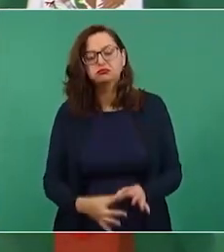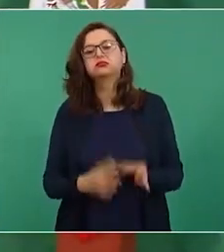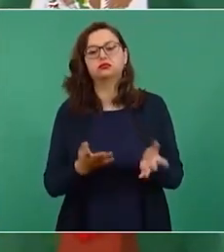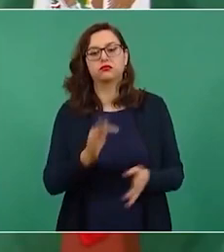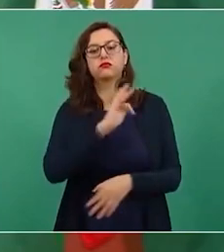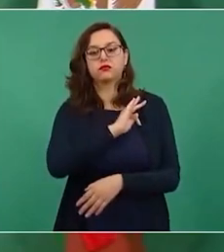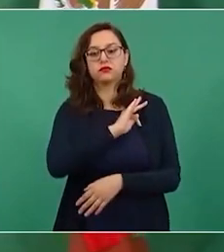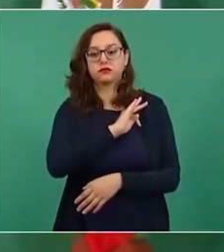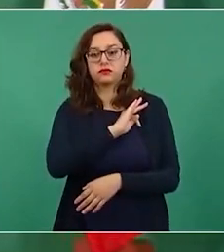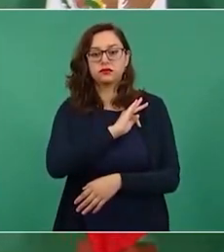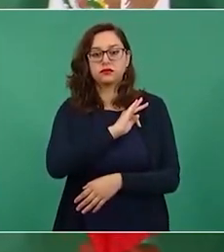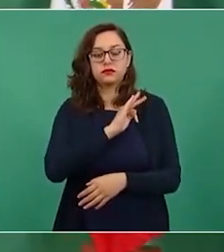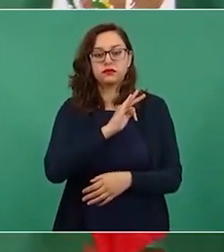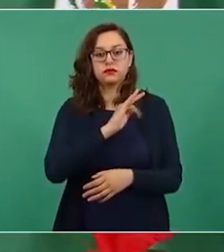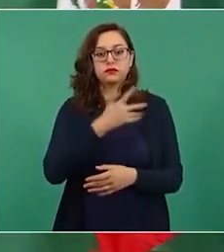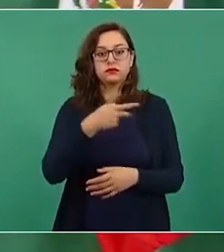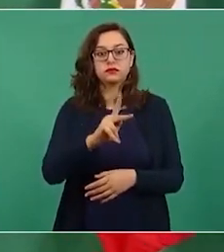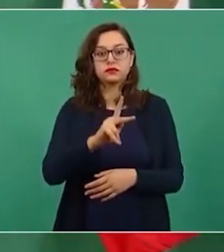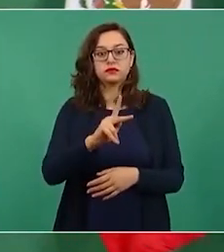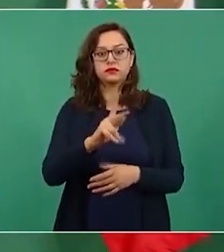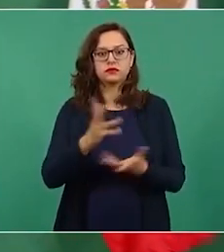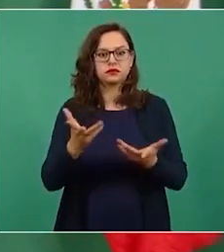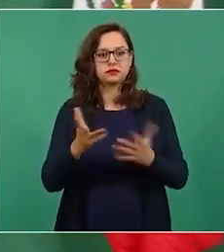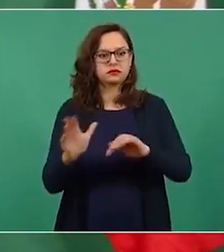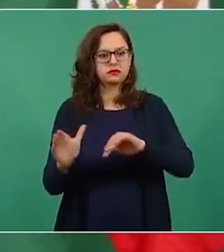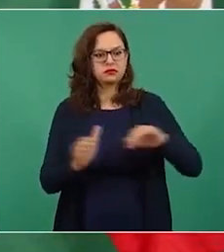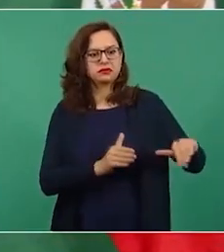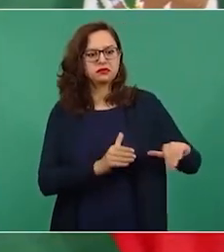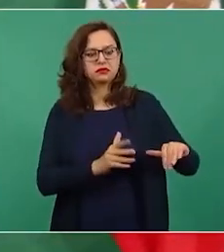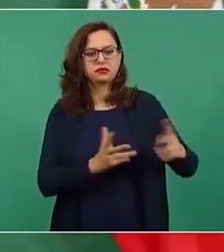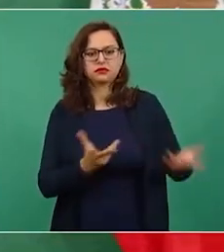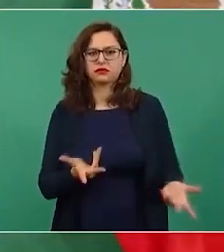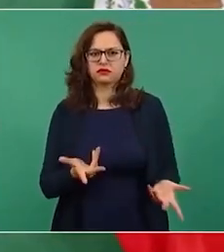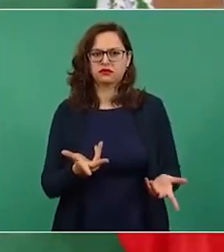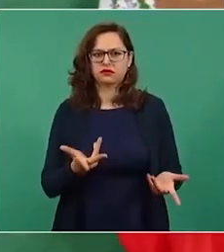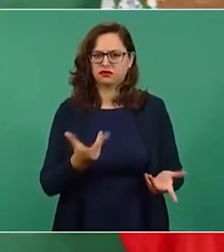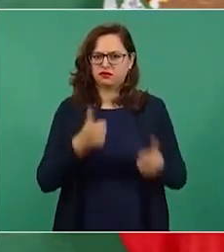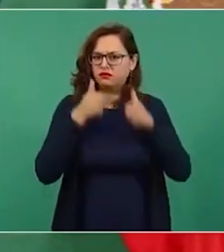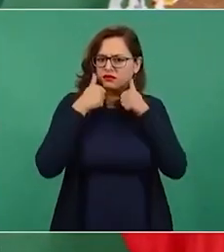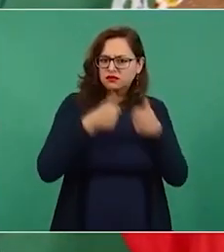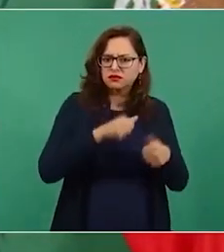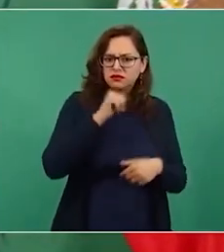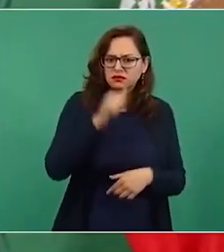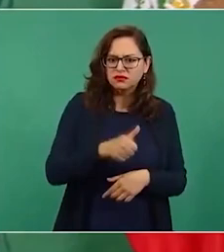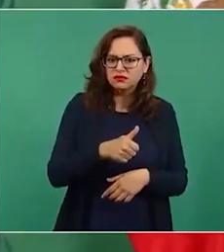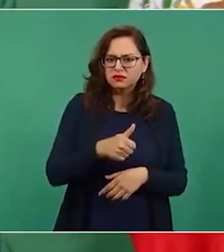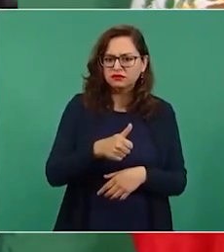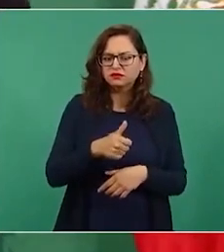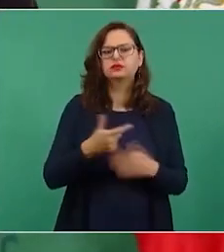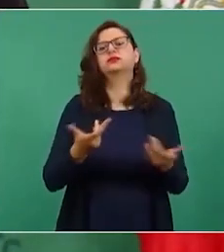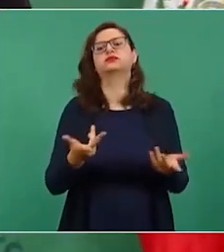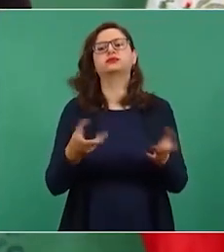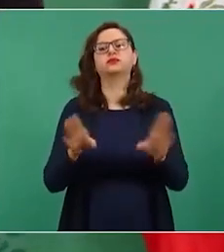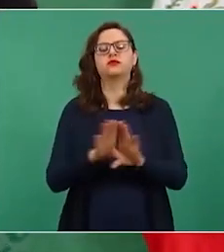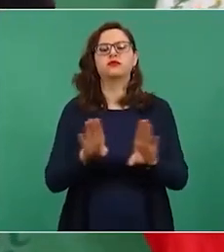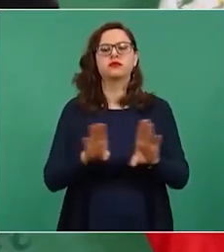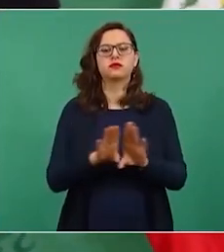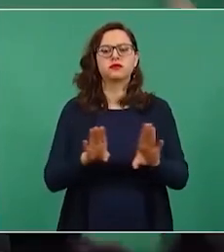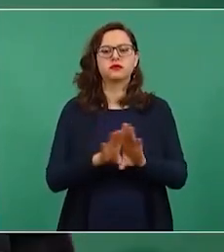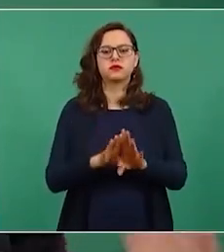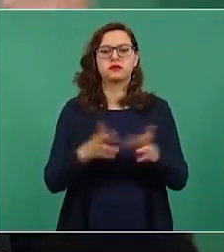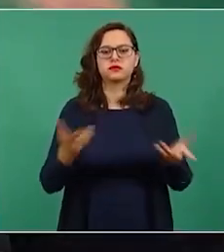a un lado y la dignidad y la moral y que viva